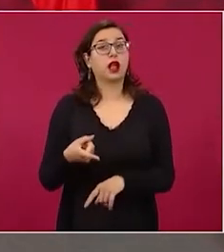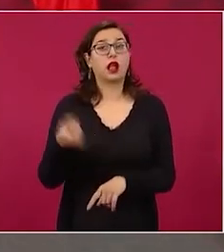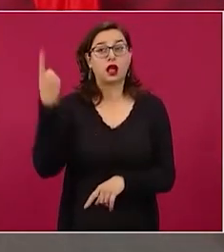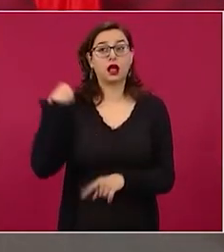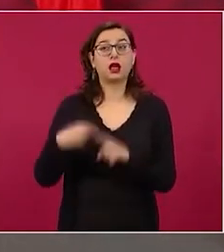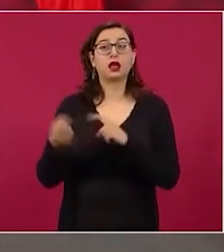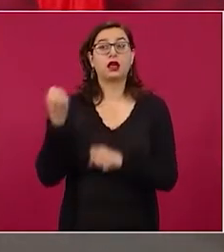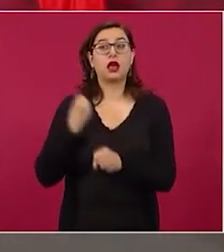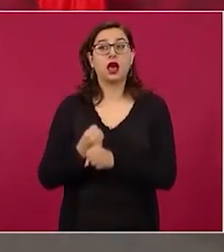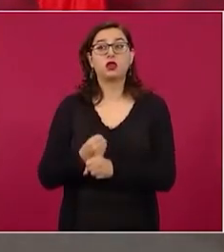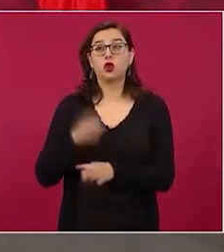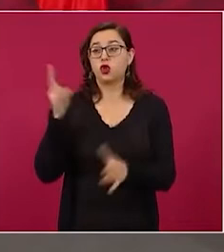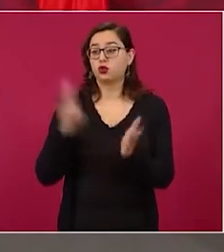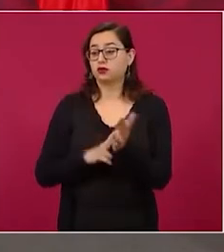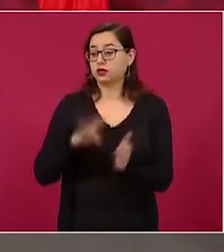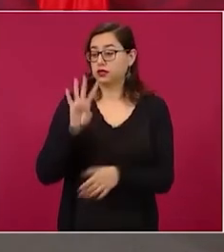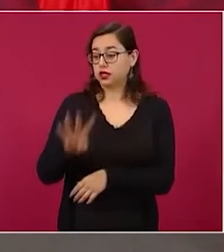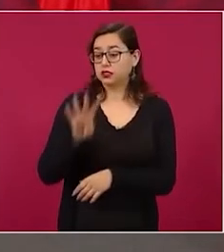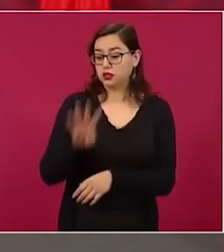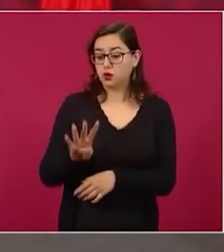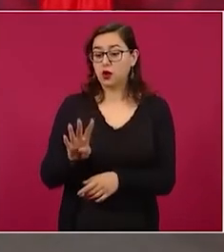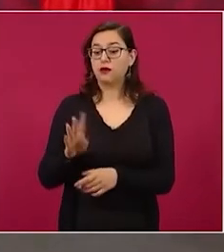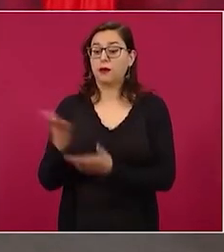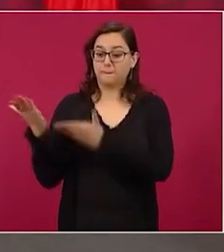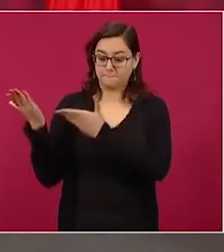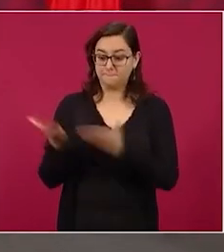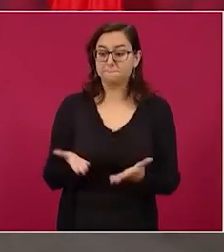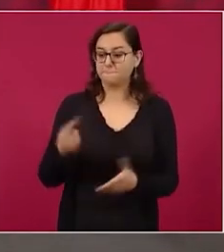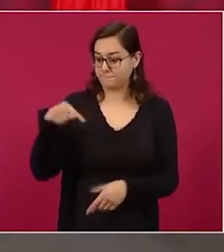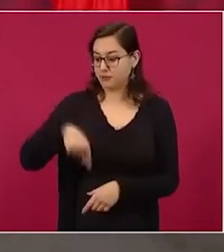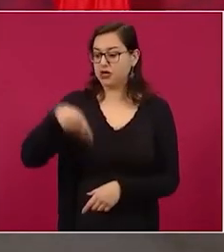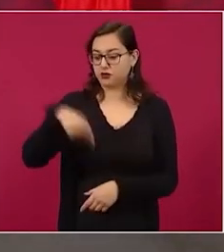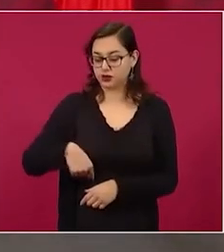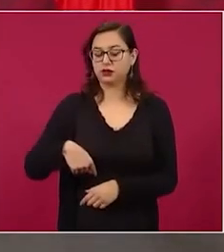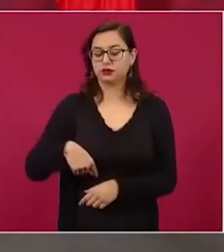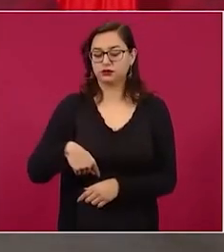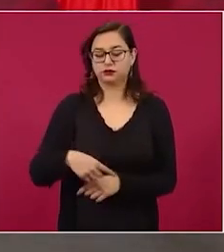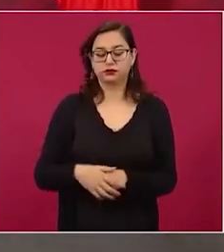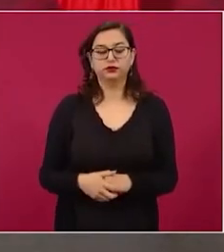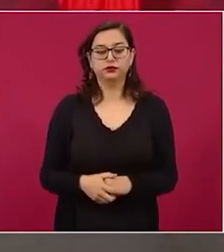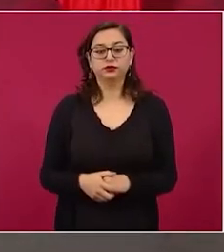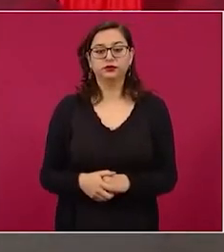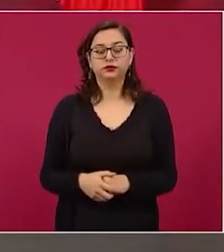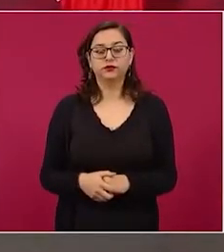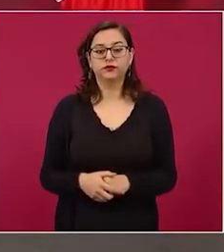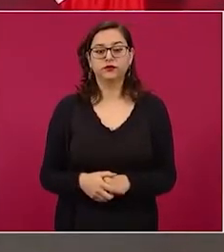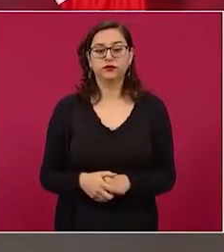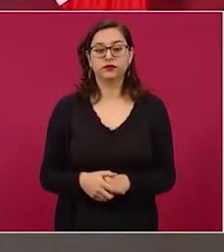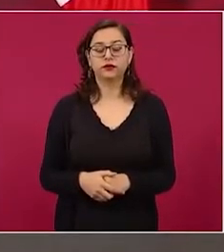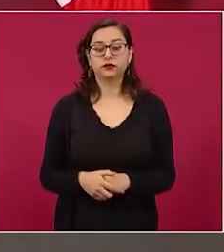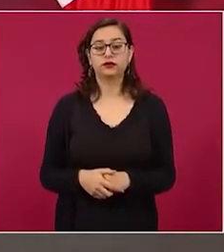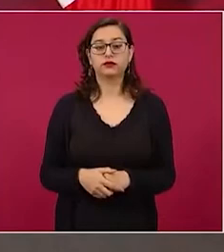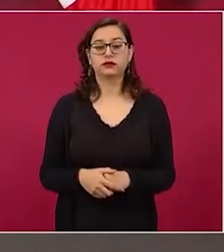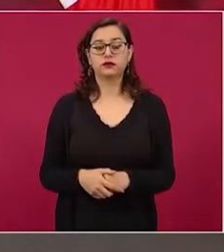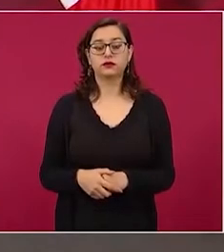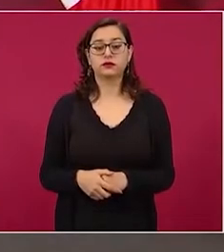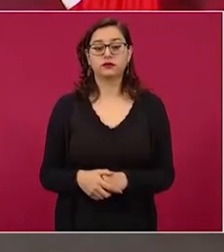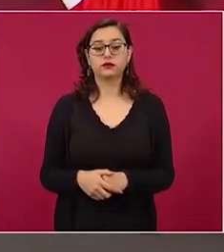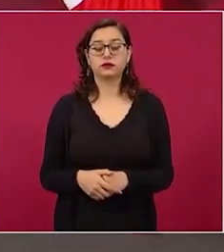a principios del 19, en los primeros meses del 2019, a hacer una